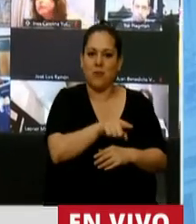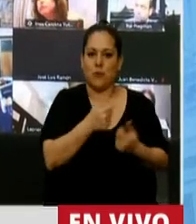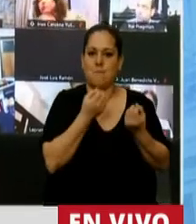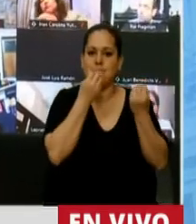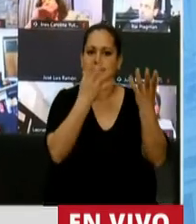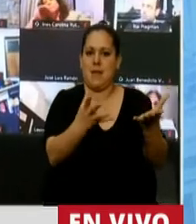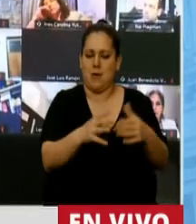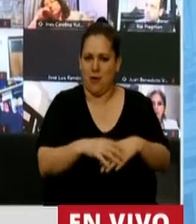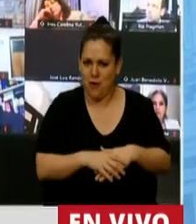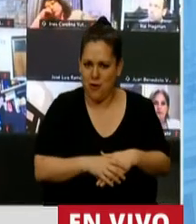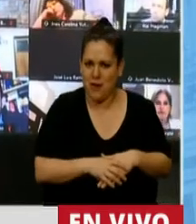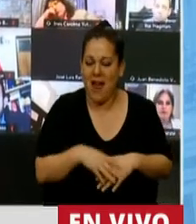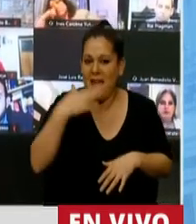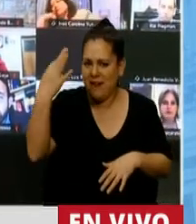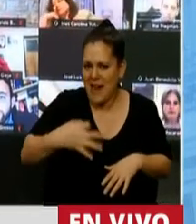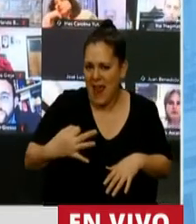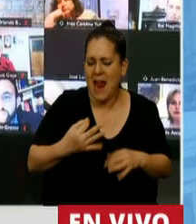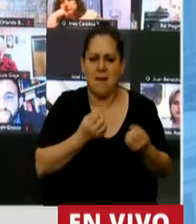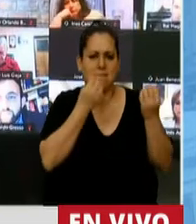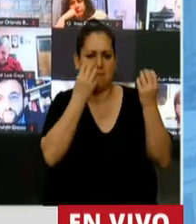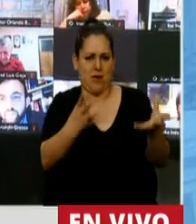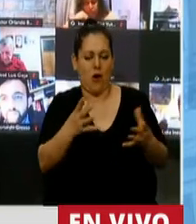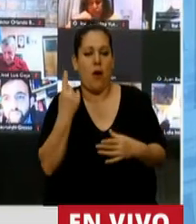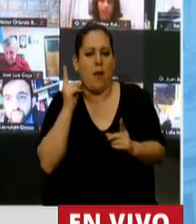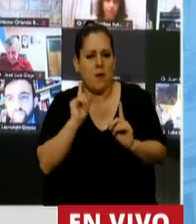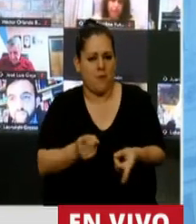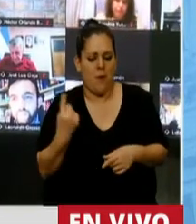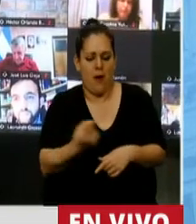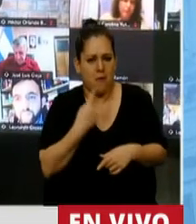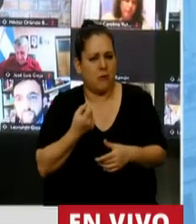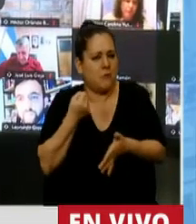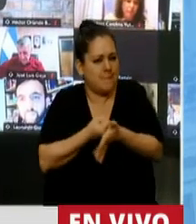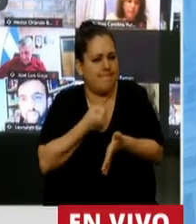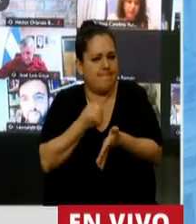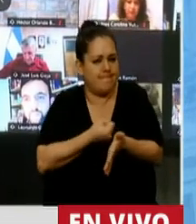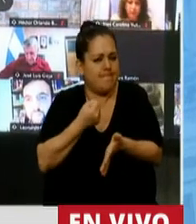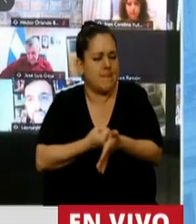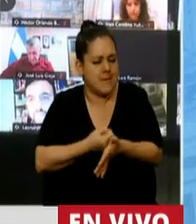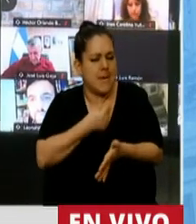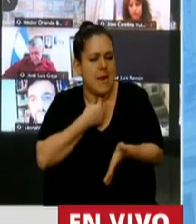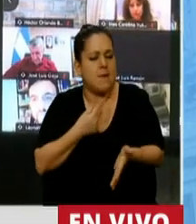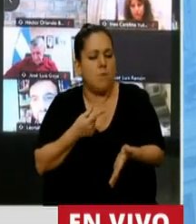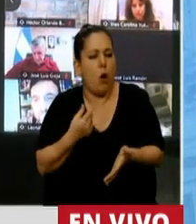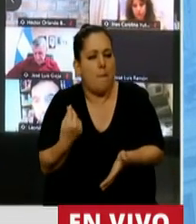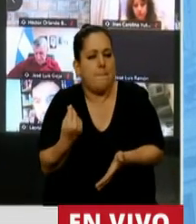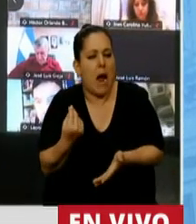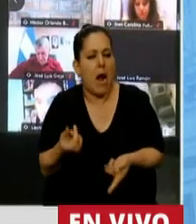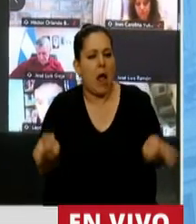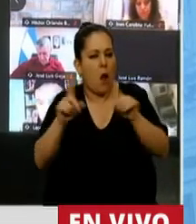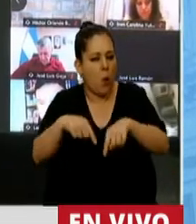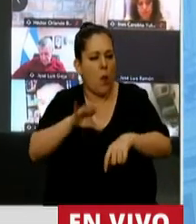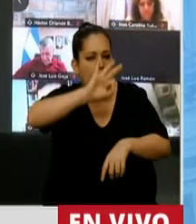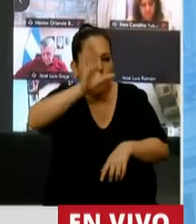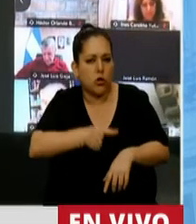sustancial en términos nominales y reales, pero de todas maneras nosotros vamos a seguir insistiendo en la recomposición